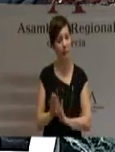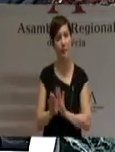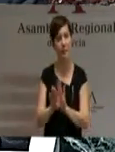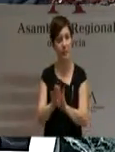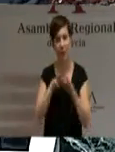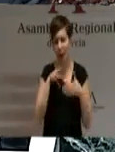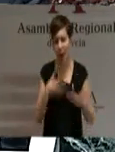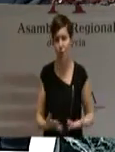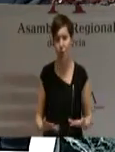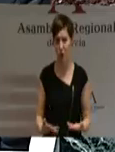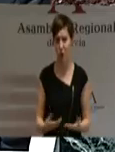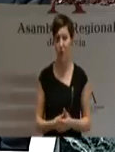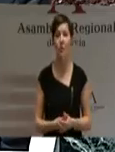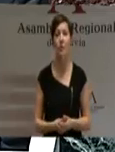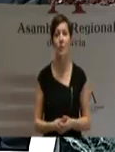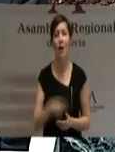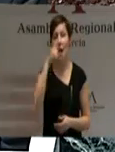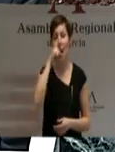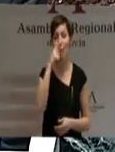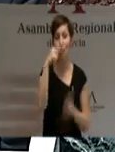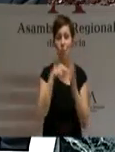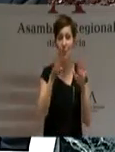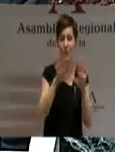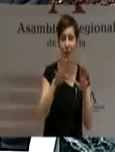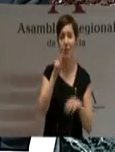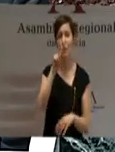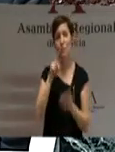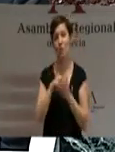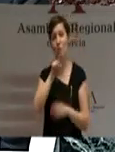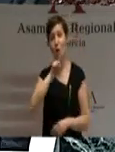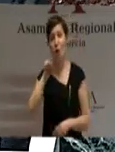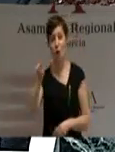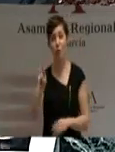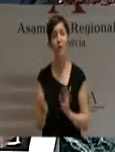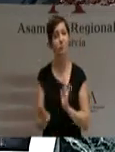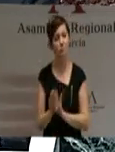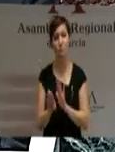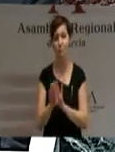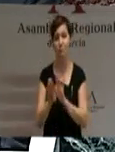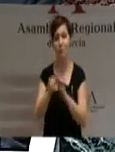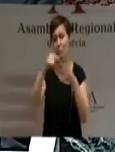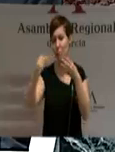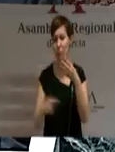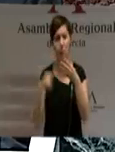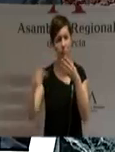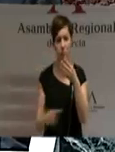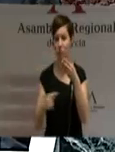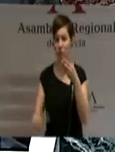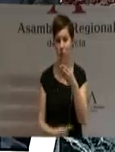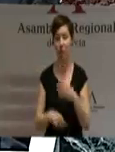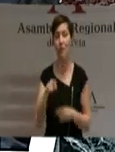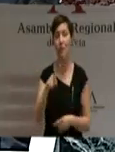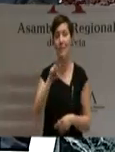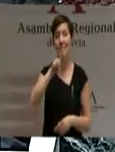sistema. Y los años 2010 y 2011 siguieron, por tanto, perpetuando la reducción de ingresos, un 13